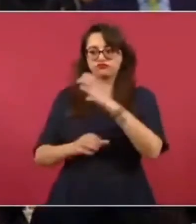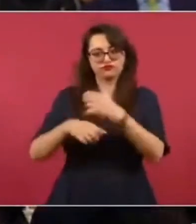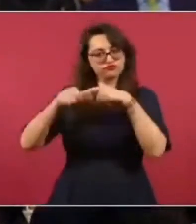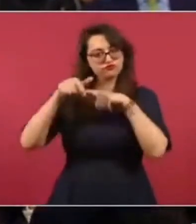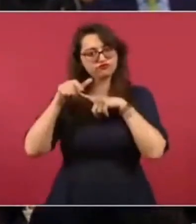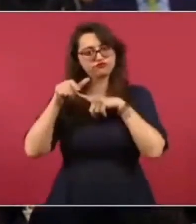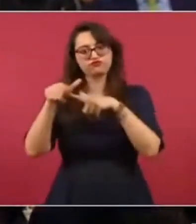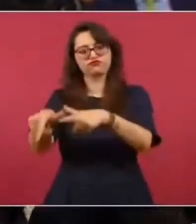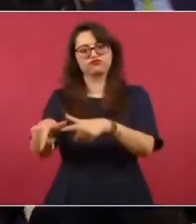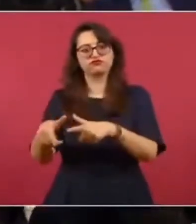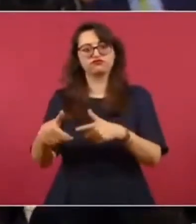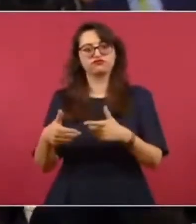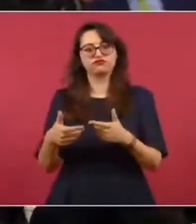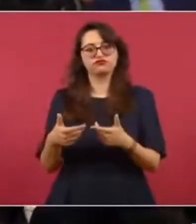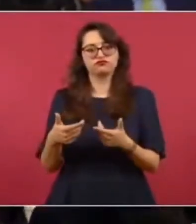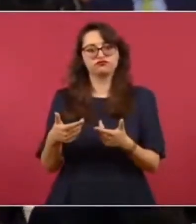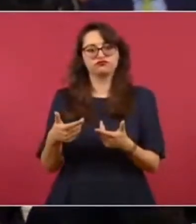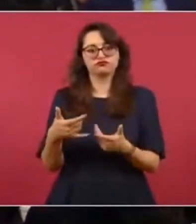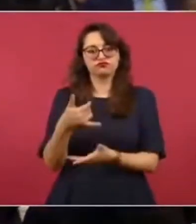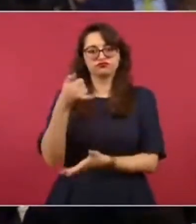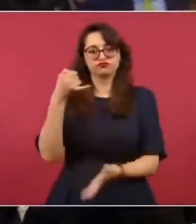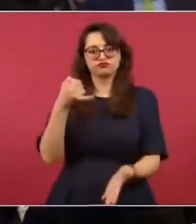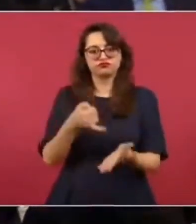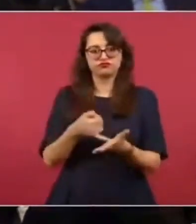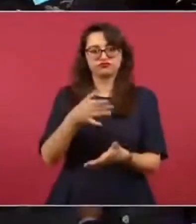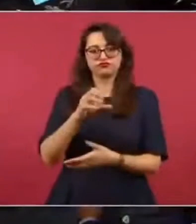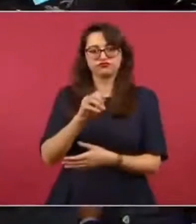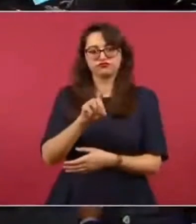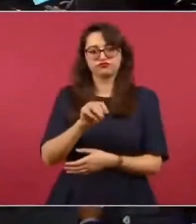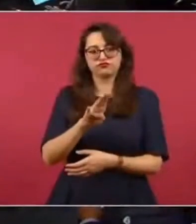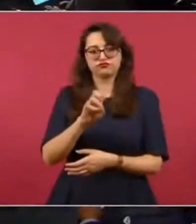de productos en la isla de Cozumel.